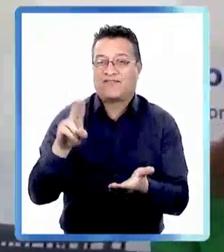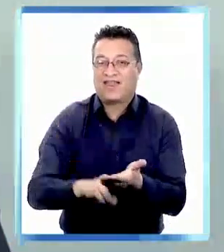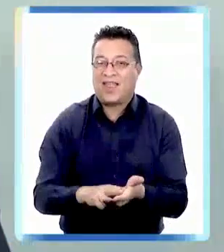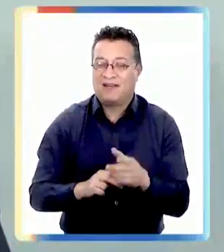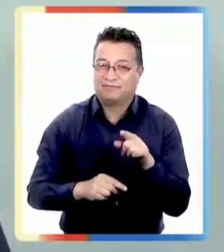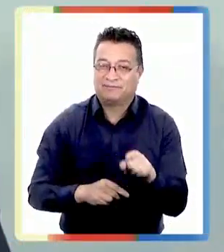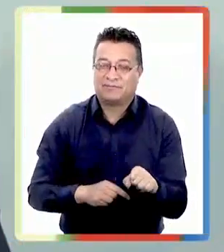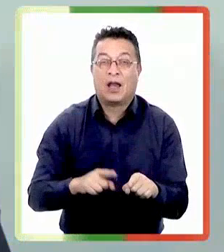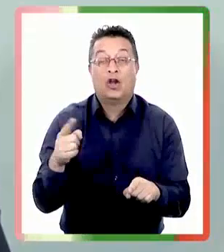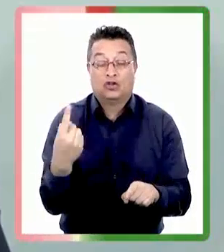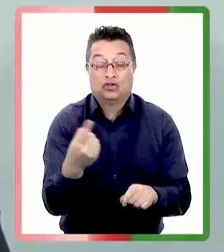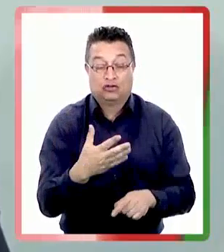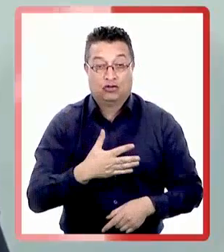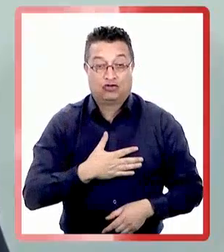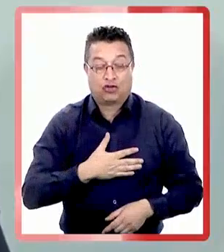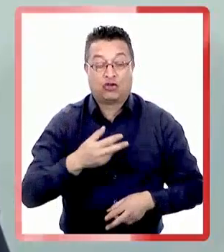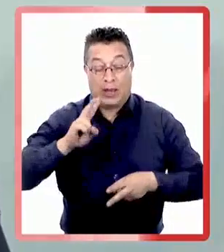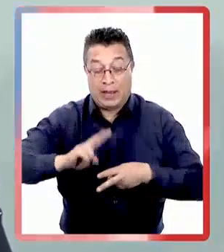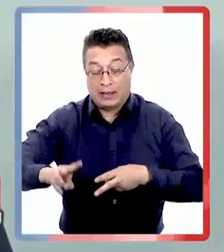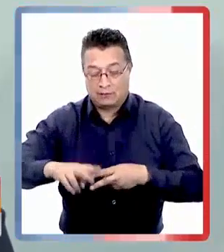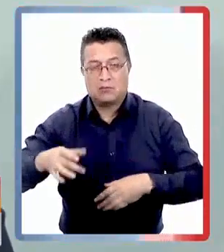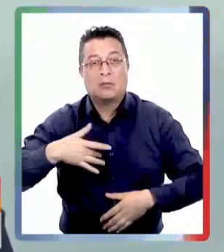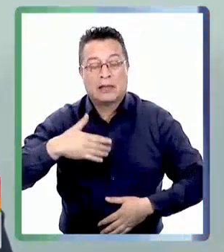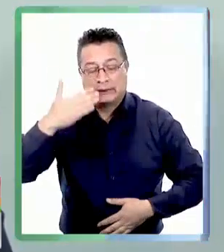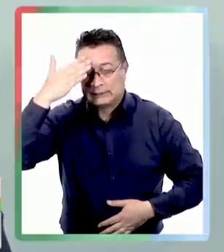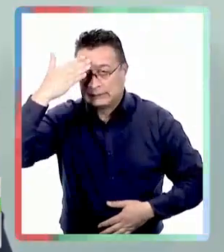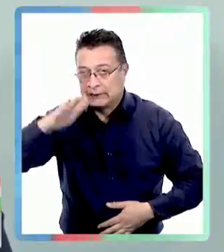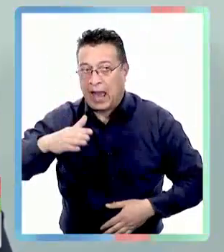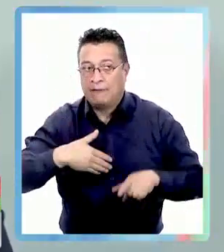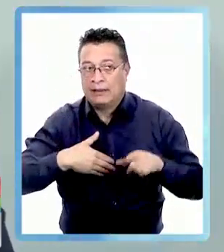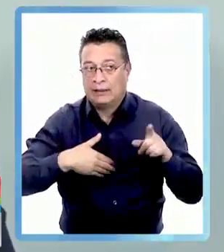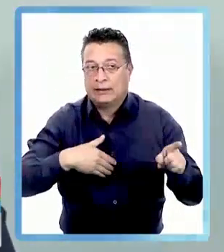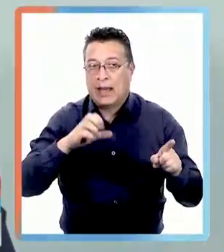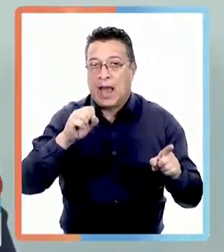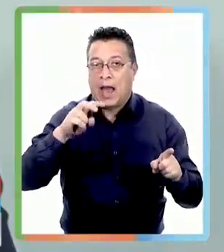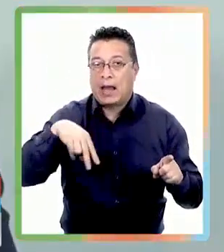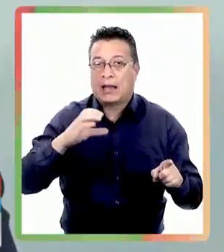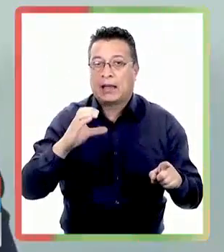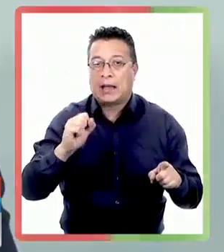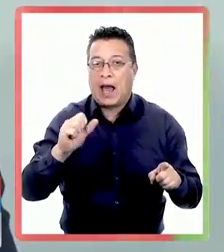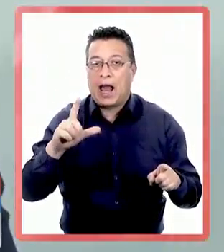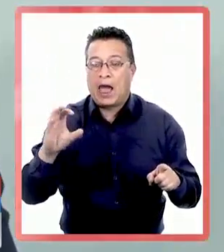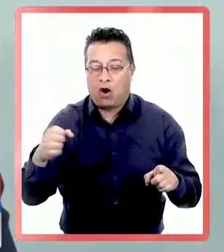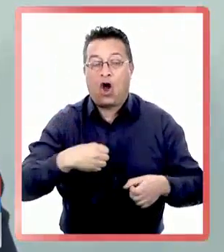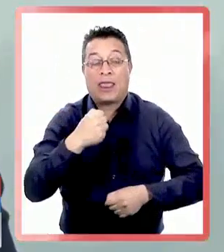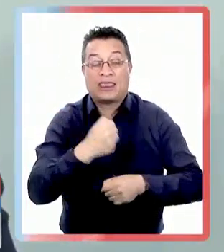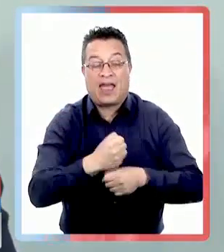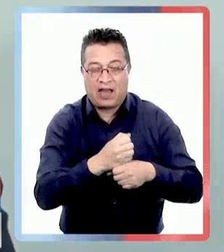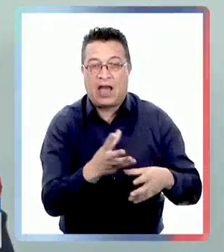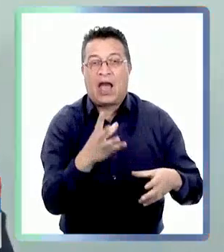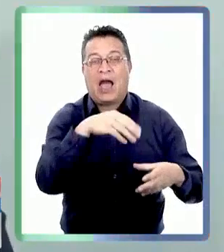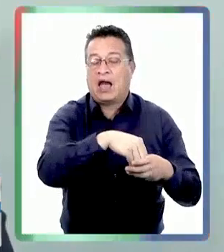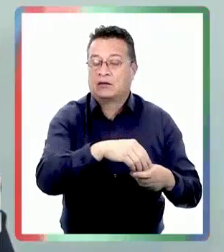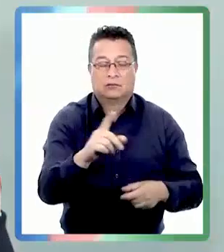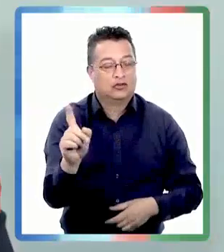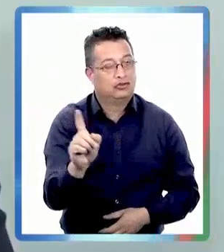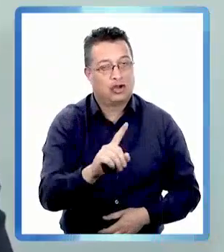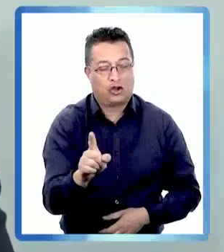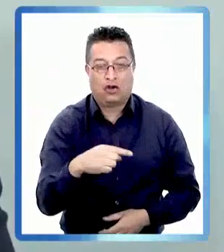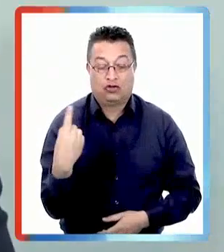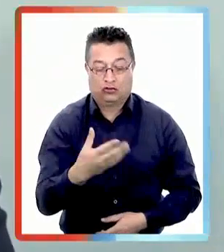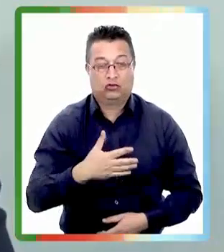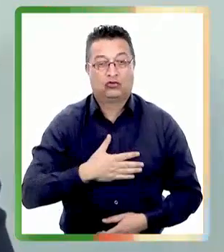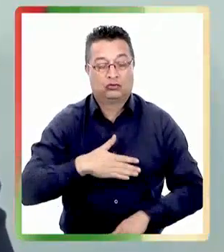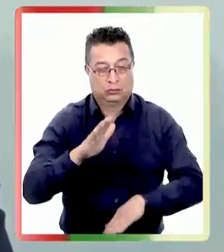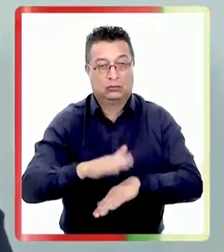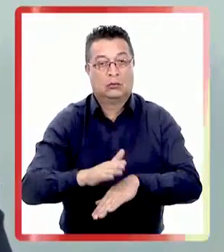que nosotros hayamos hecho algo a sabiendas que el señor Ancalao trabajaba en esa organización. Nosotros